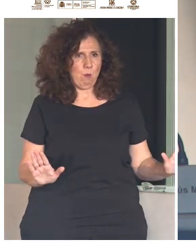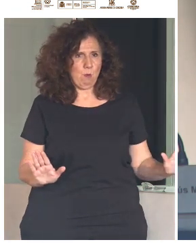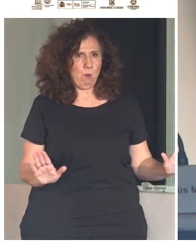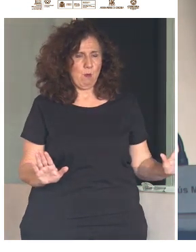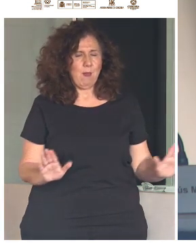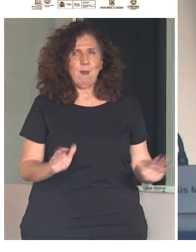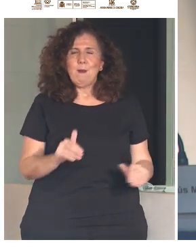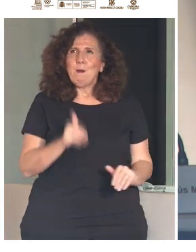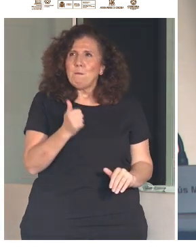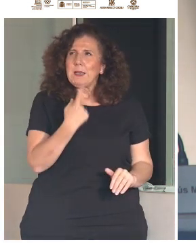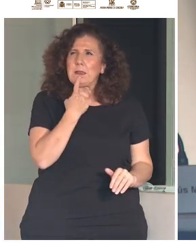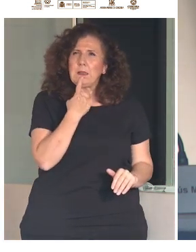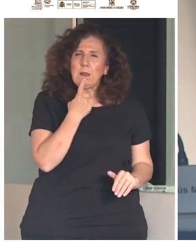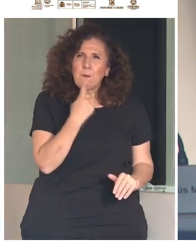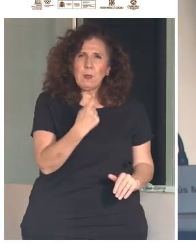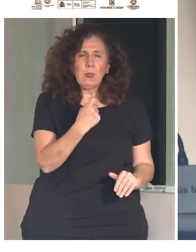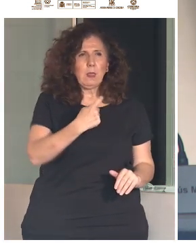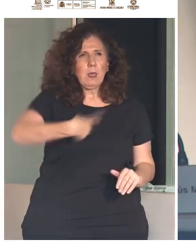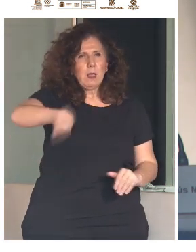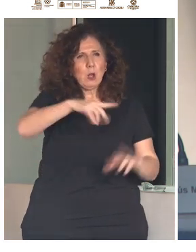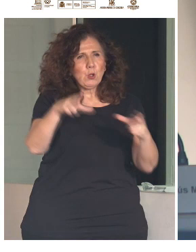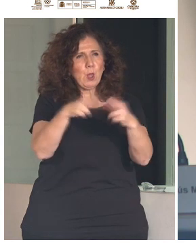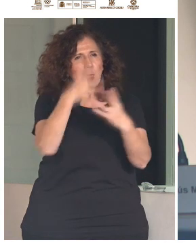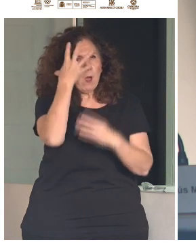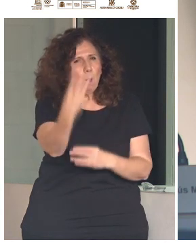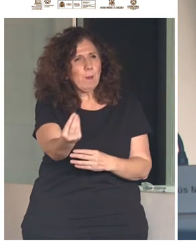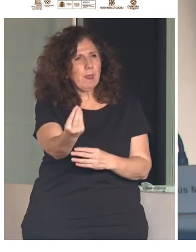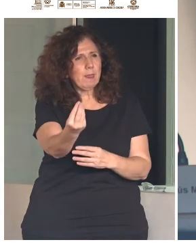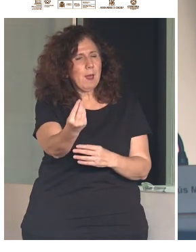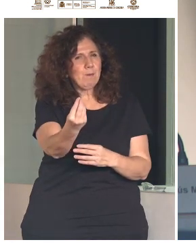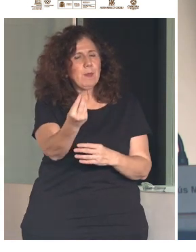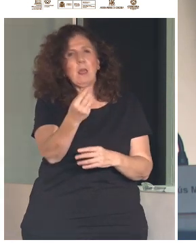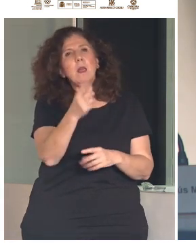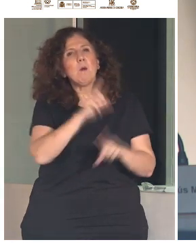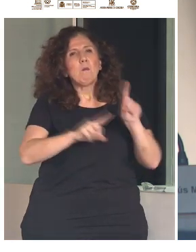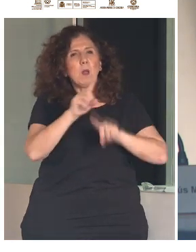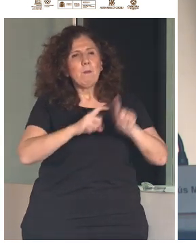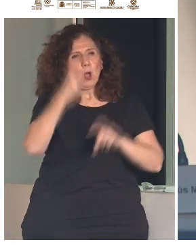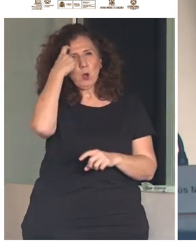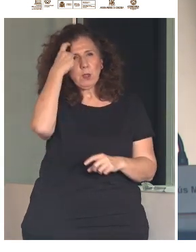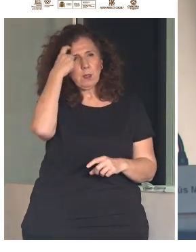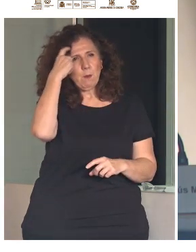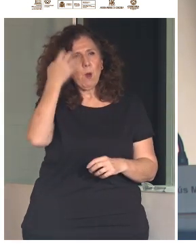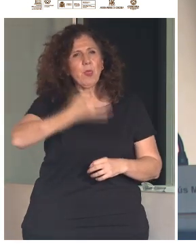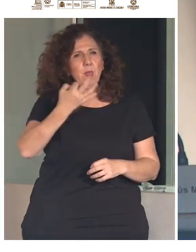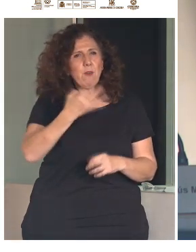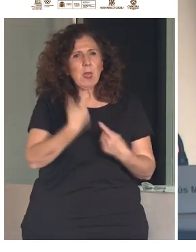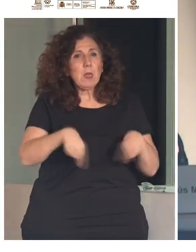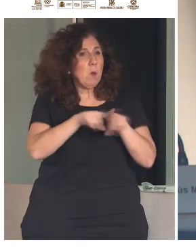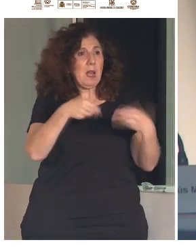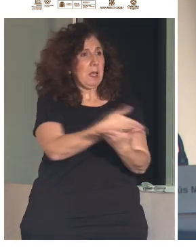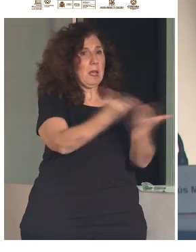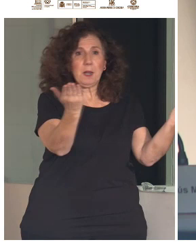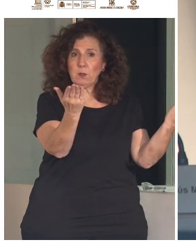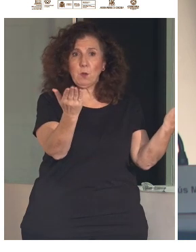comprender a la sociedad en general es que las funciones cognitivas deben ser tratadas de la misma manera que el resto.